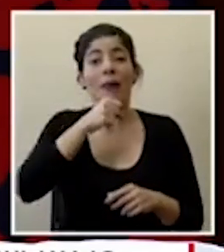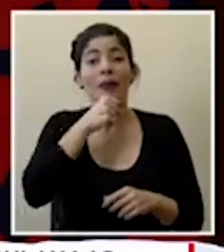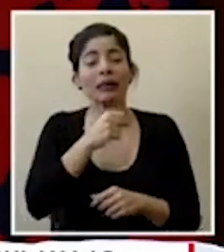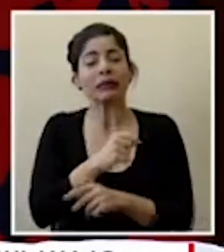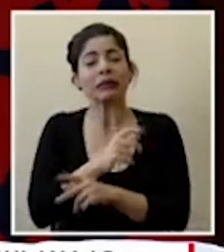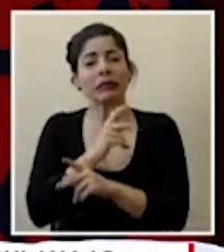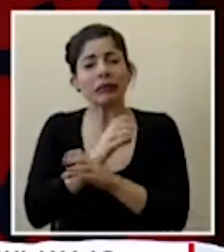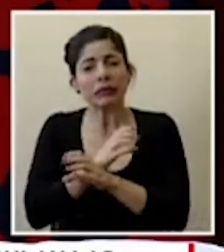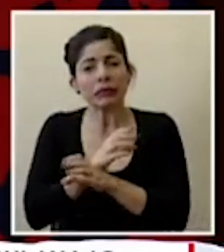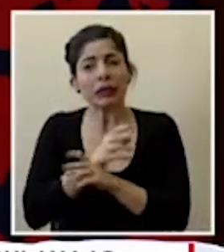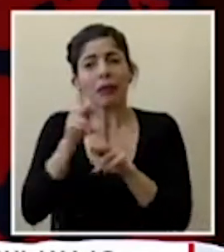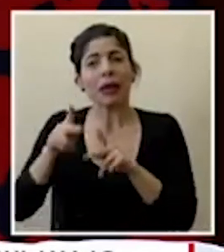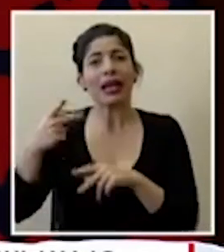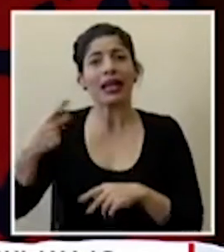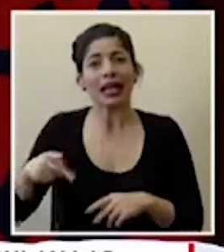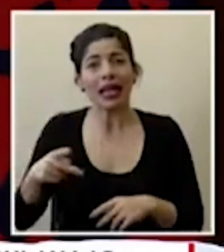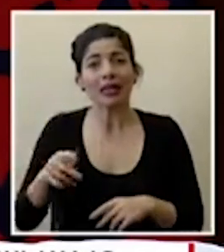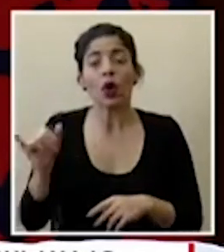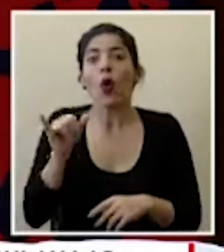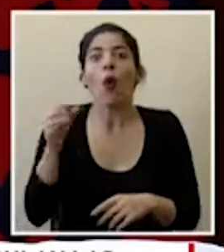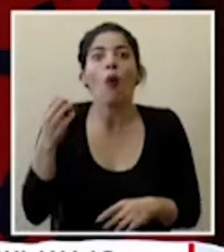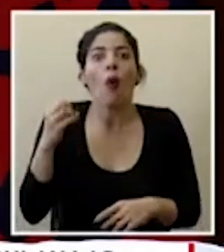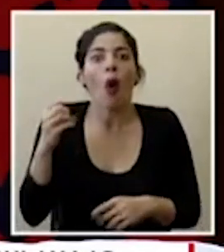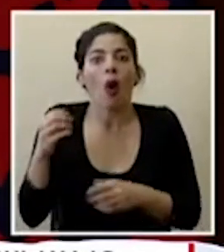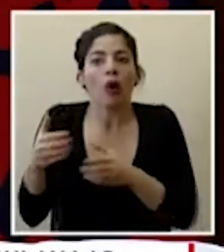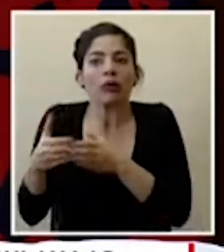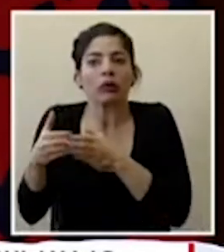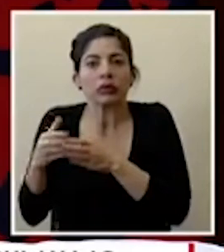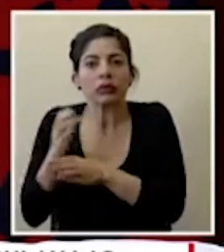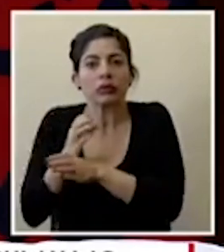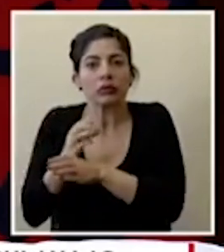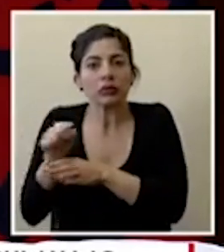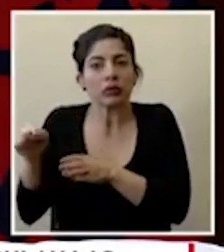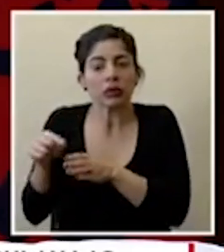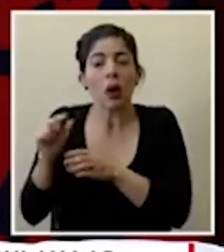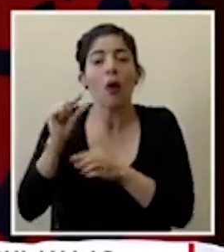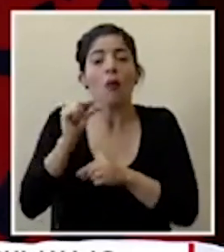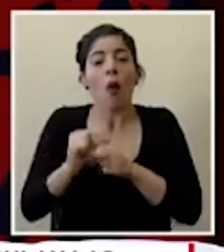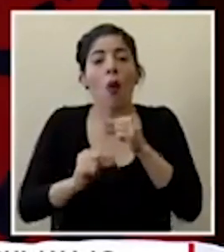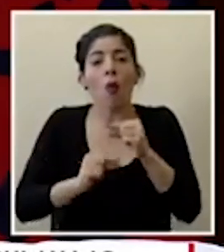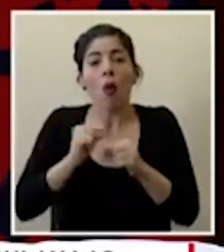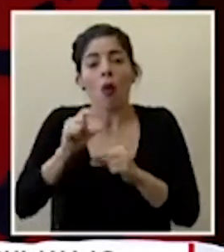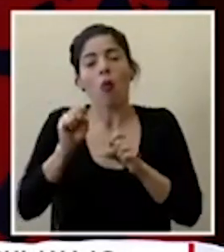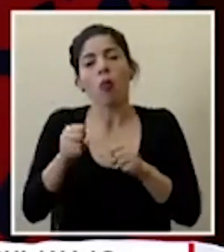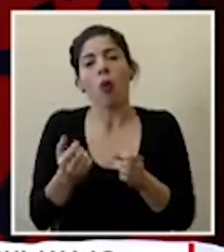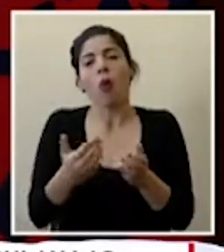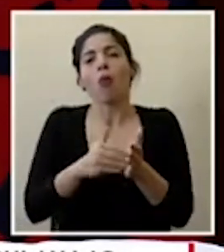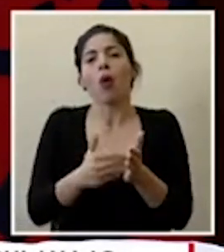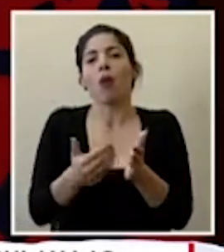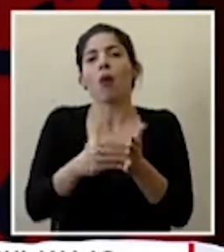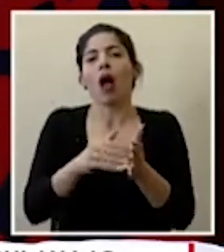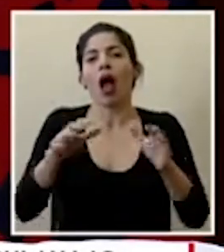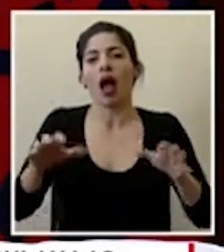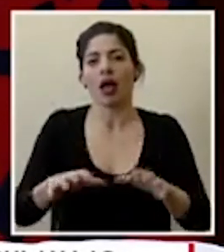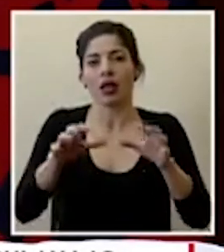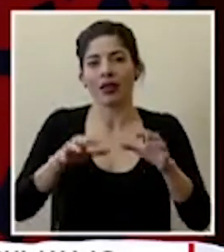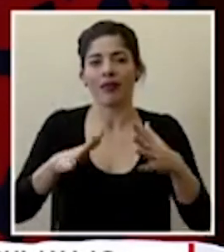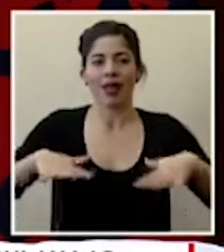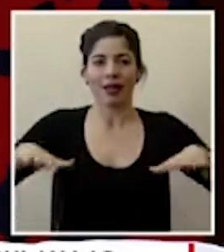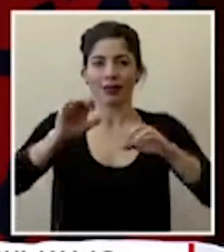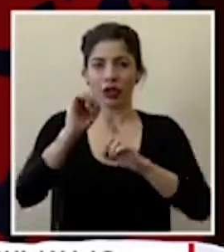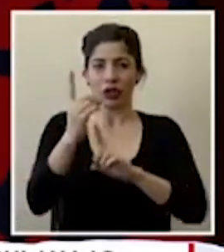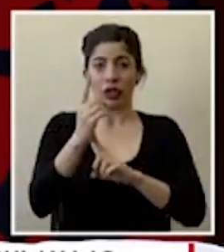las personas de riesgo este como si fueran oro este y eso nos va a permitir poco a poco ir retomando este las actividades como sociedad